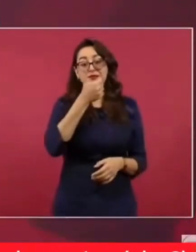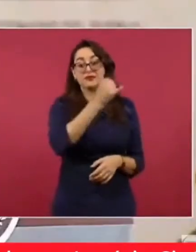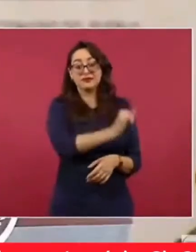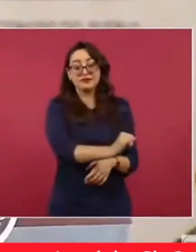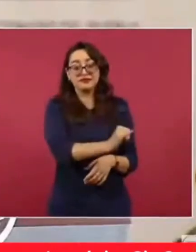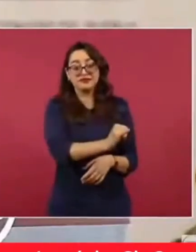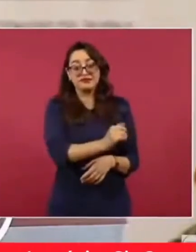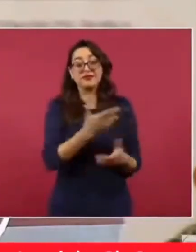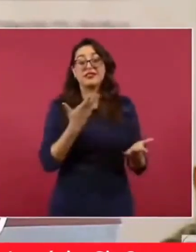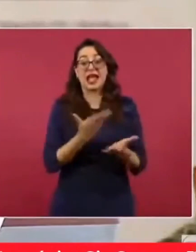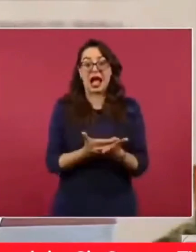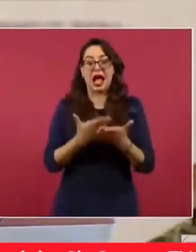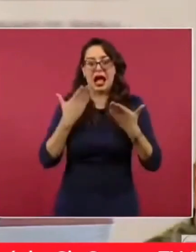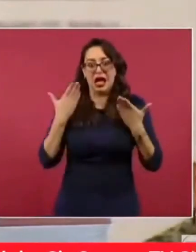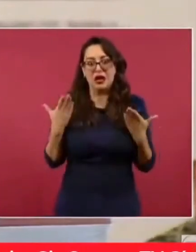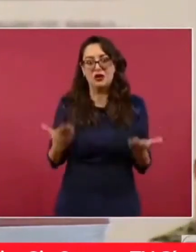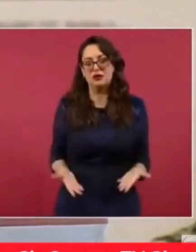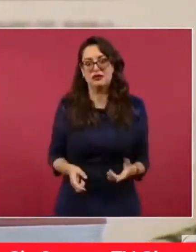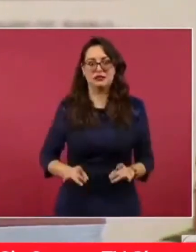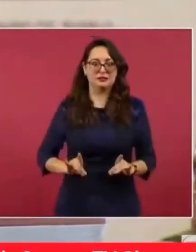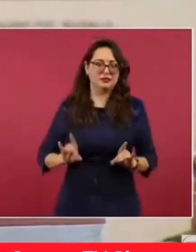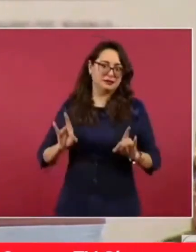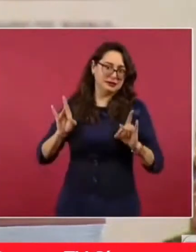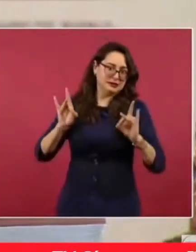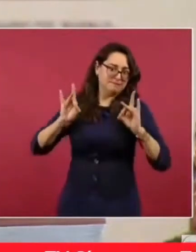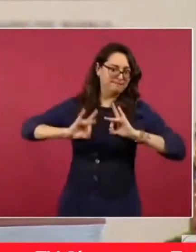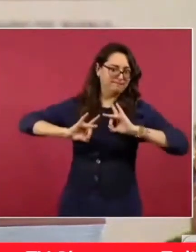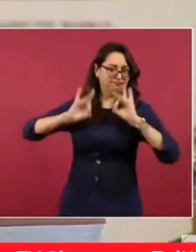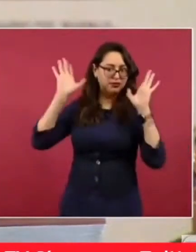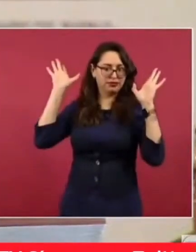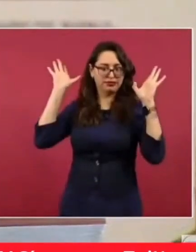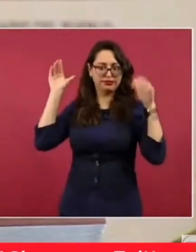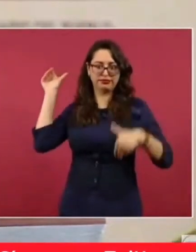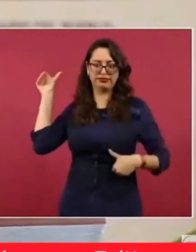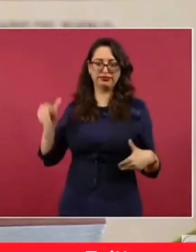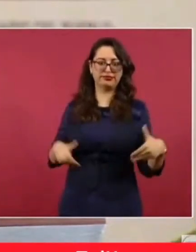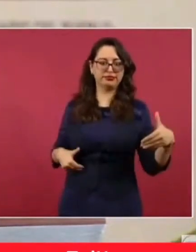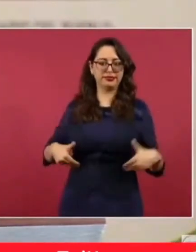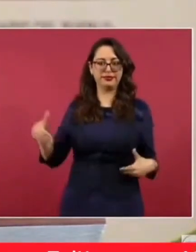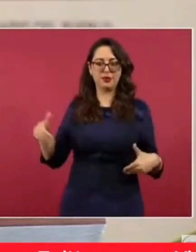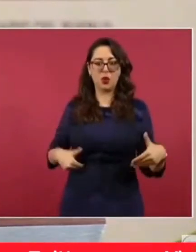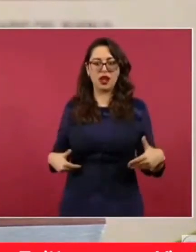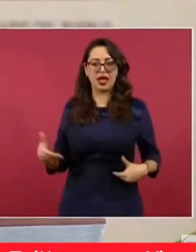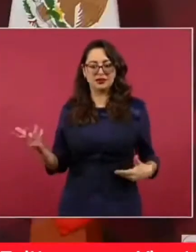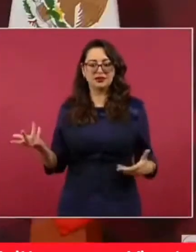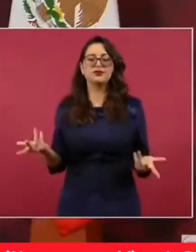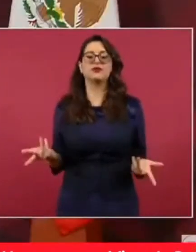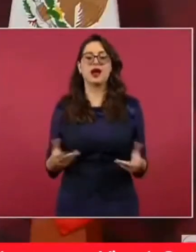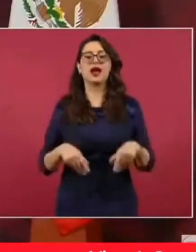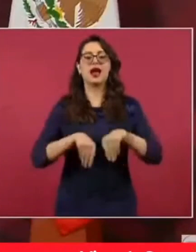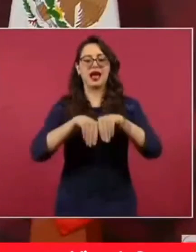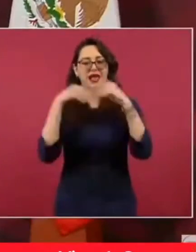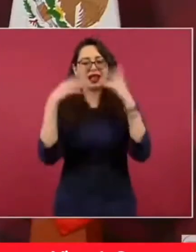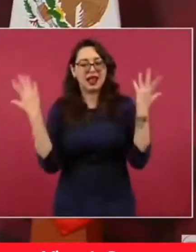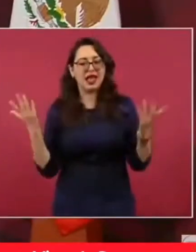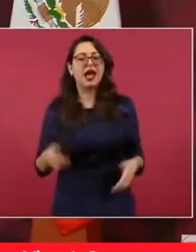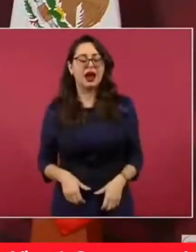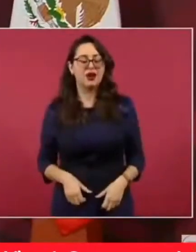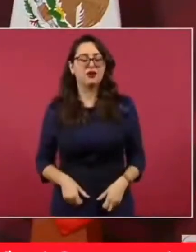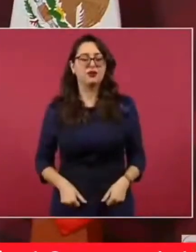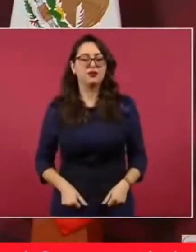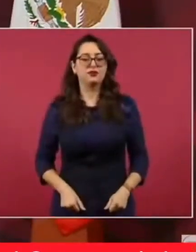Lindbergh CLAR este la papelera